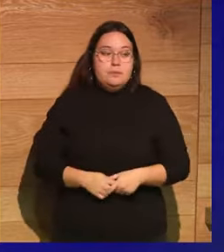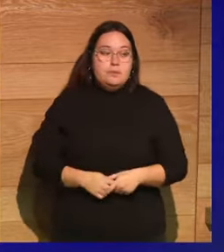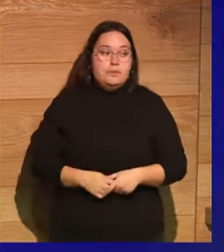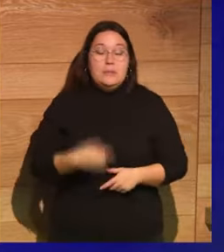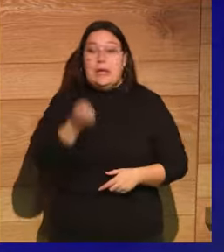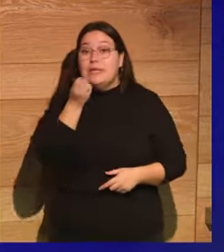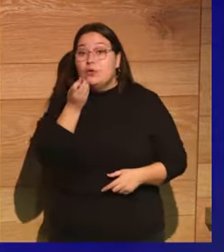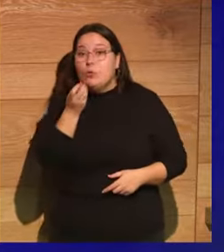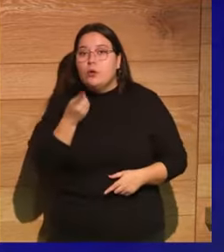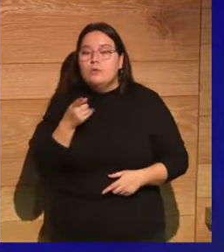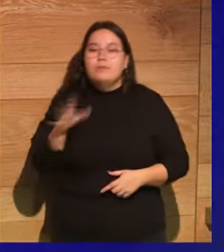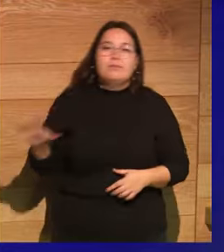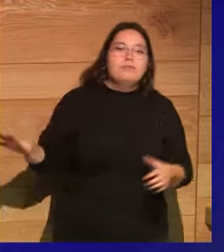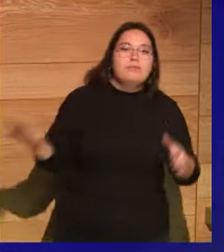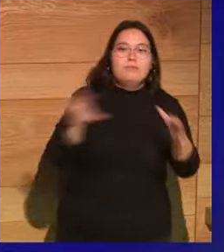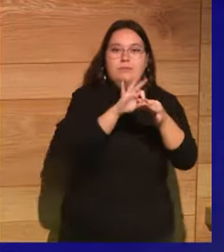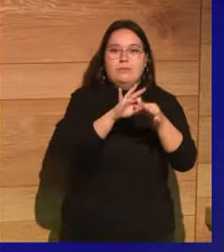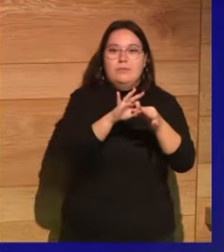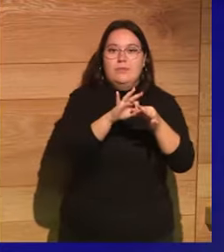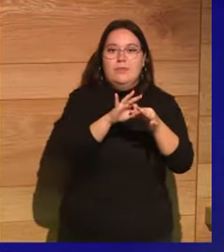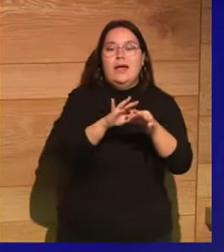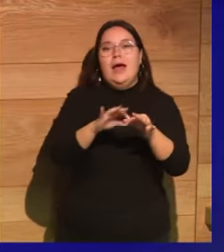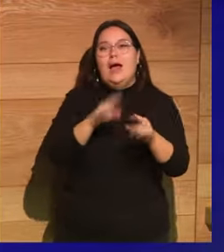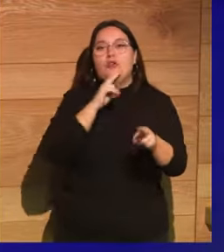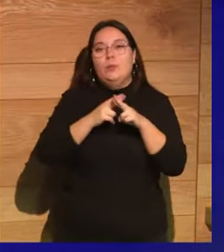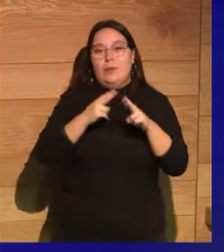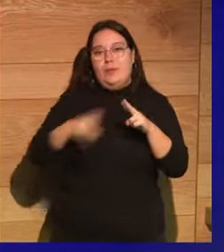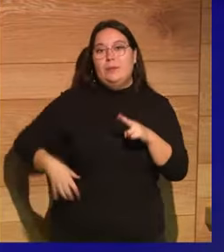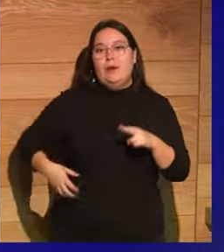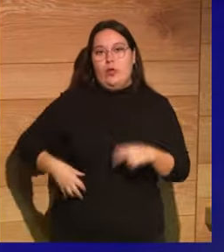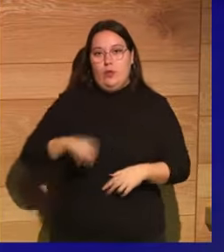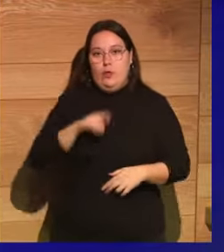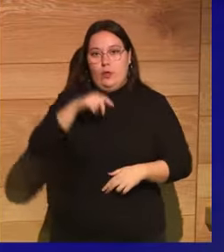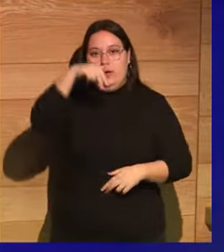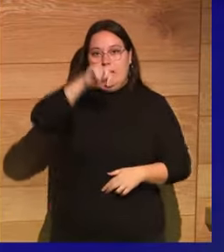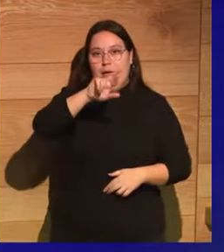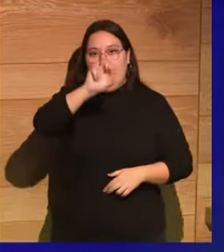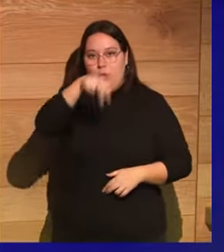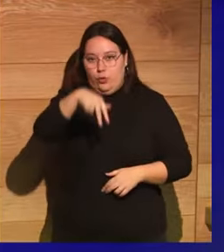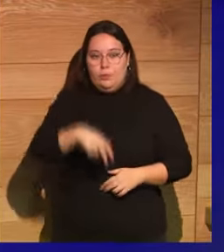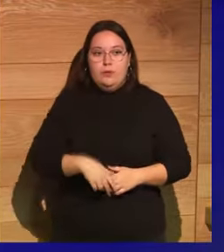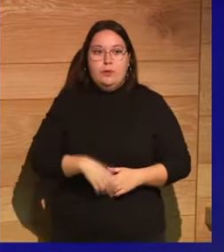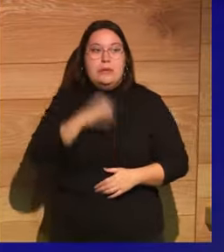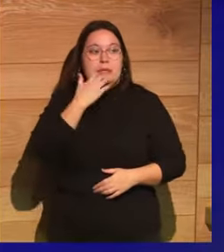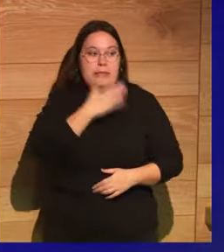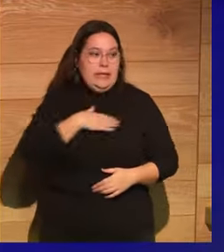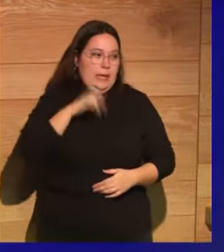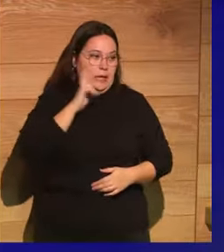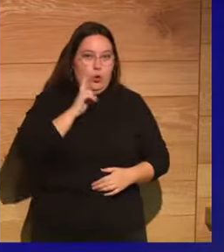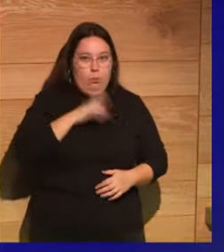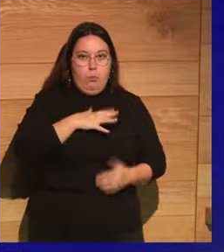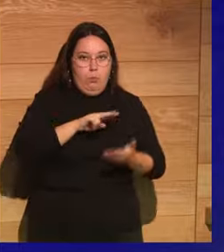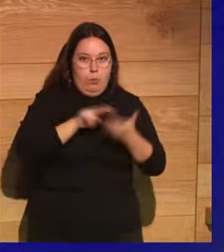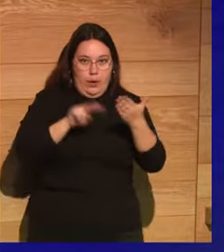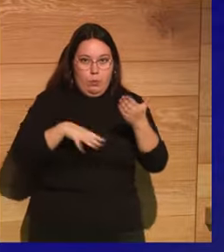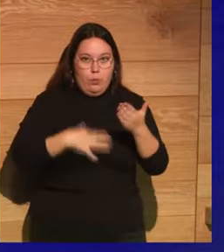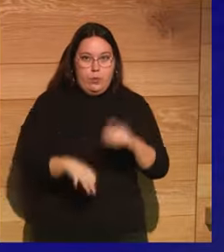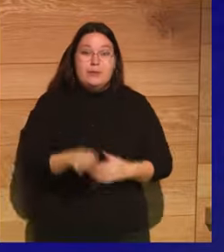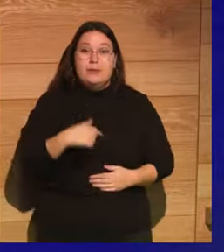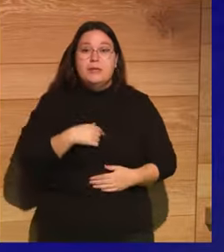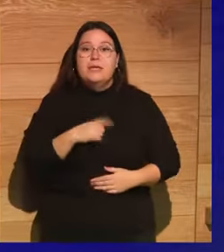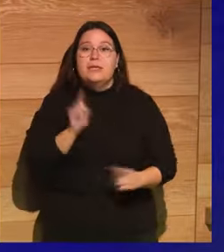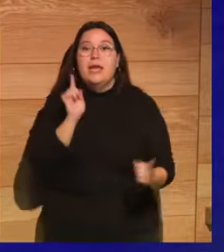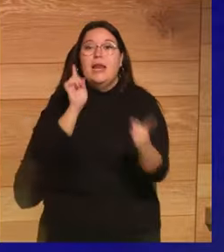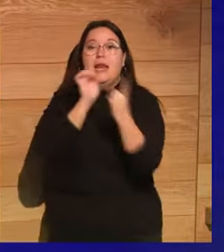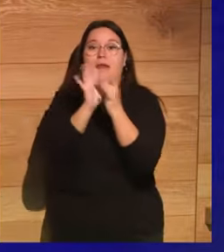hace referencia al nombre del emperador Nerón. Eso no me voy a extender, lo leéis si queréis en los fake news de la antigua Roma, pero es el